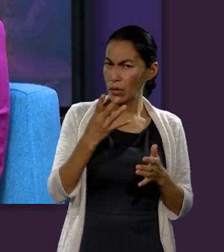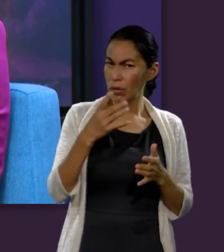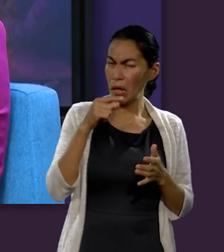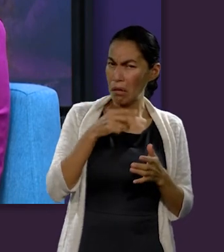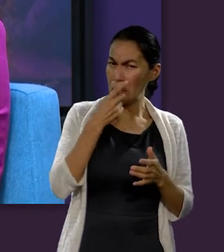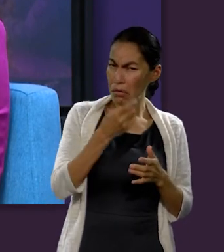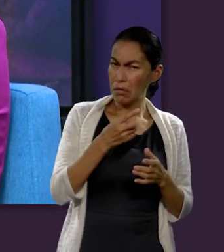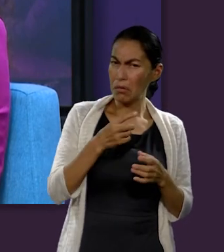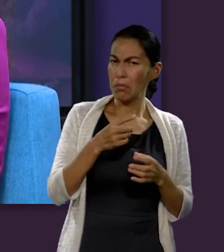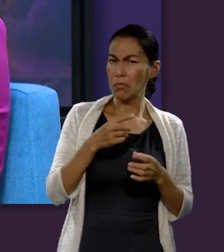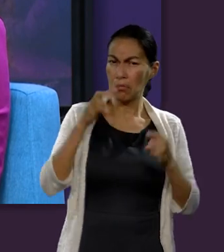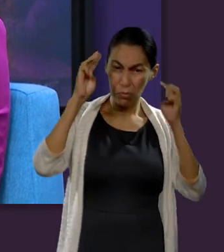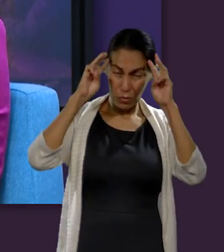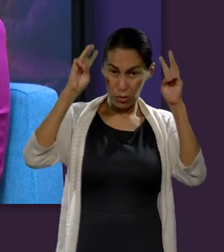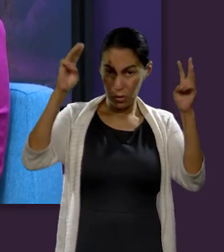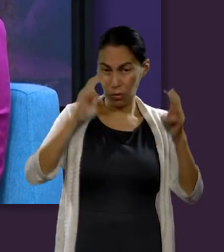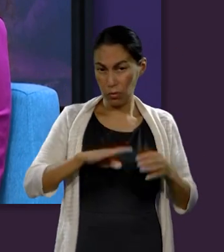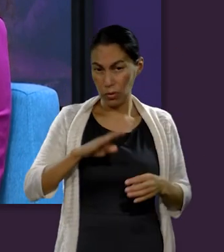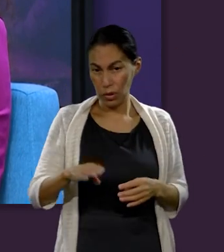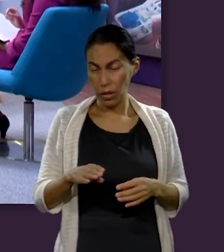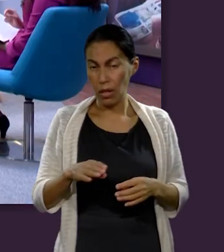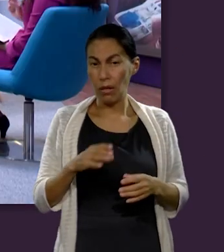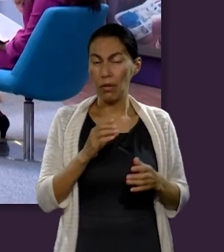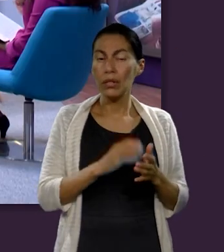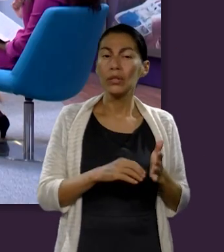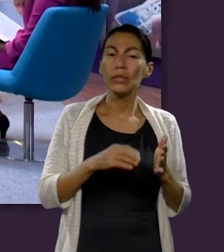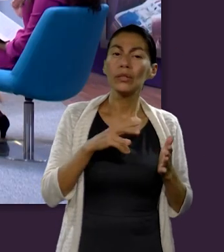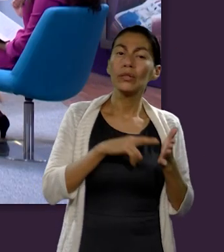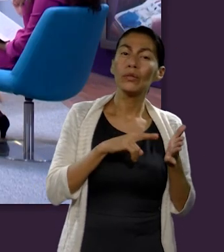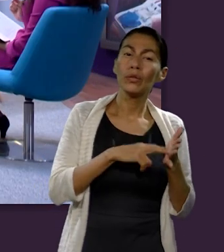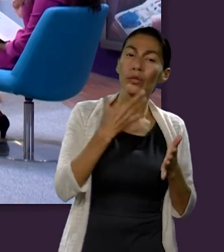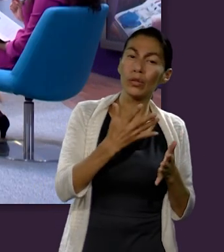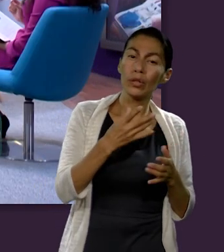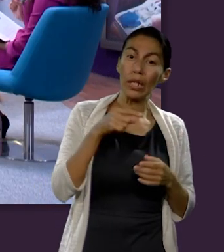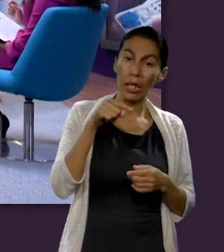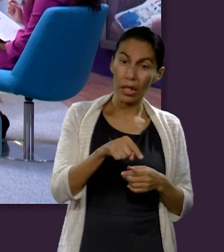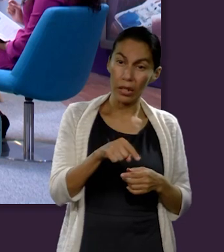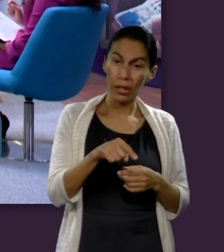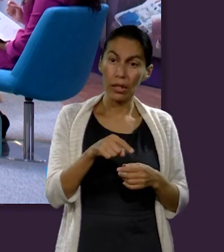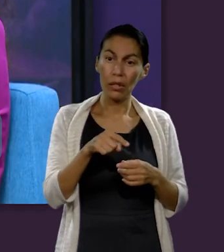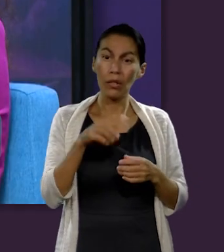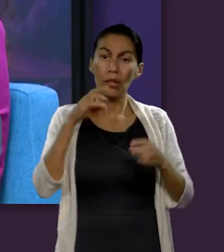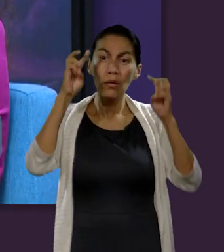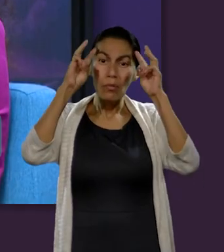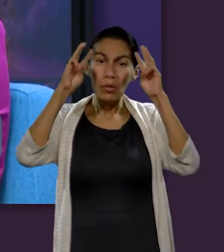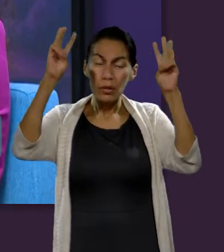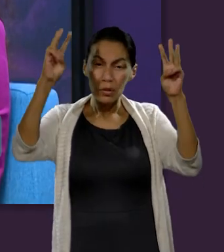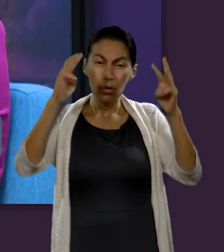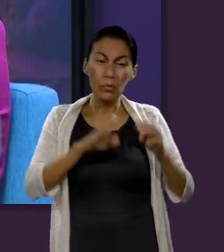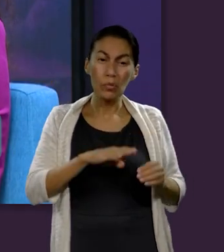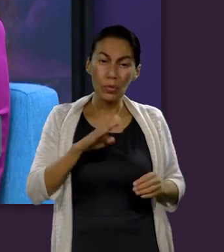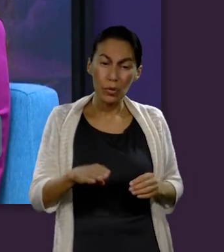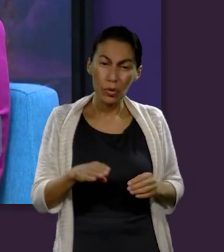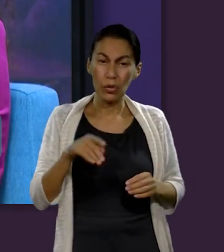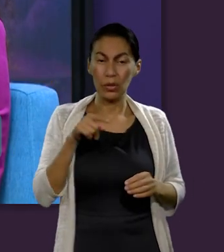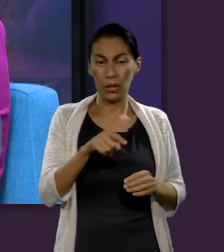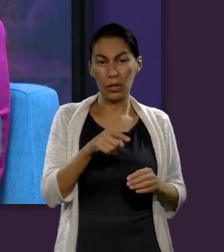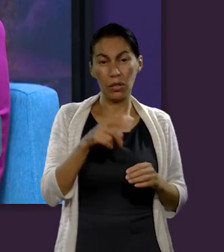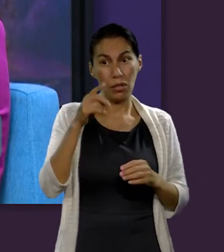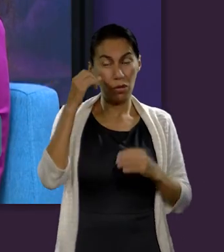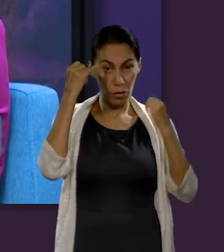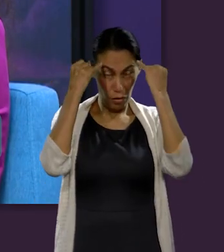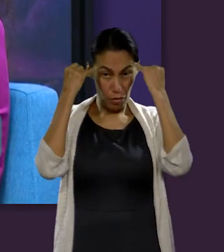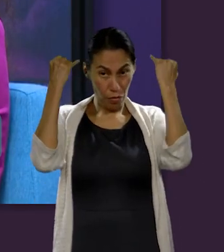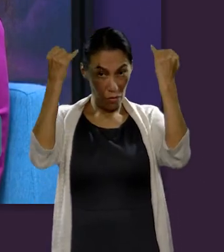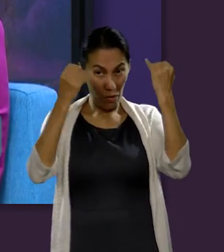de Moisés. Y el versículo 5 dice, Y murió allí Moisés, siervo de Jehová, en la tierra de Moab, conforme al dicho de